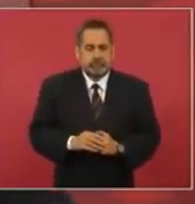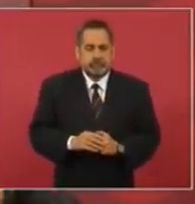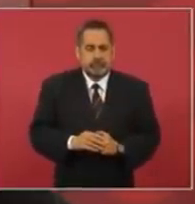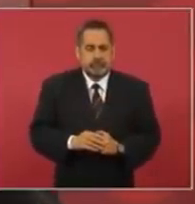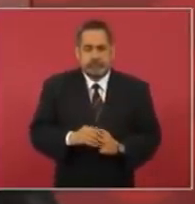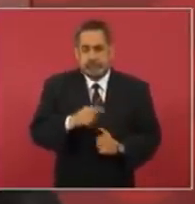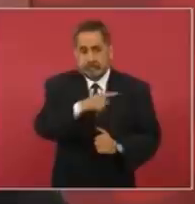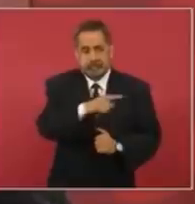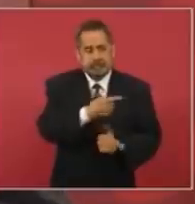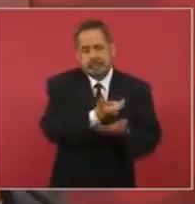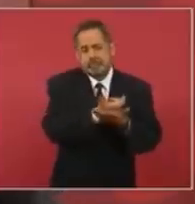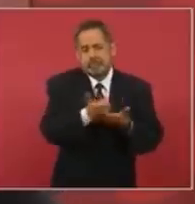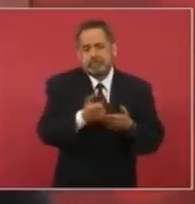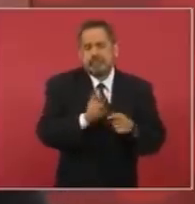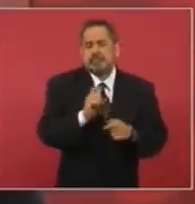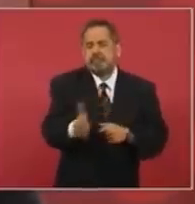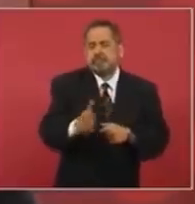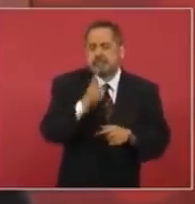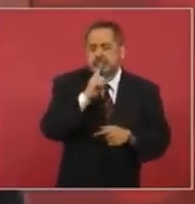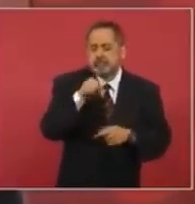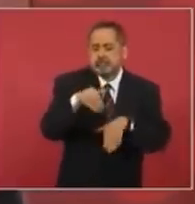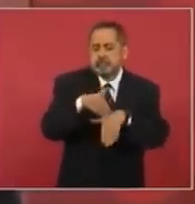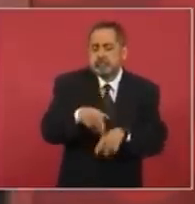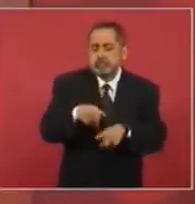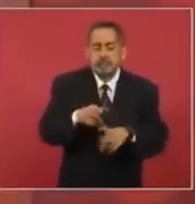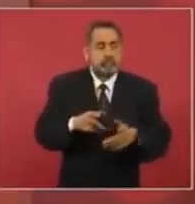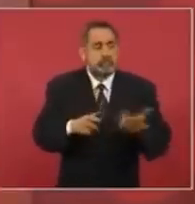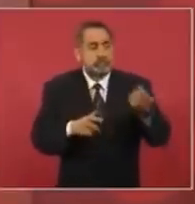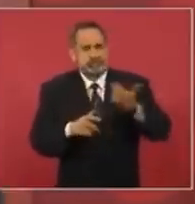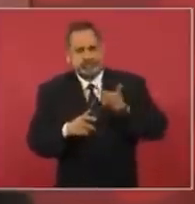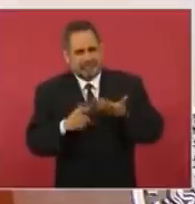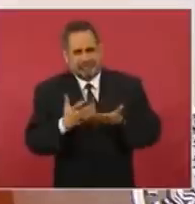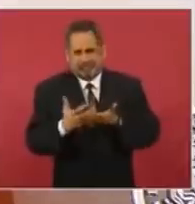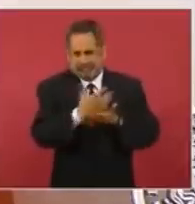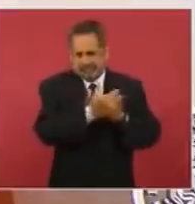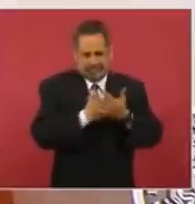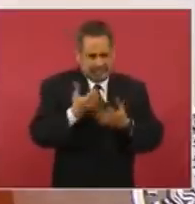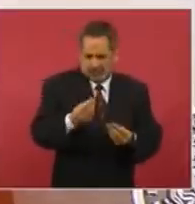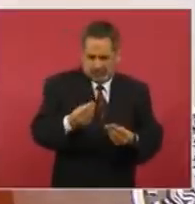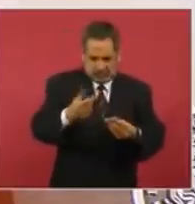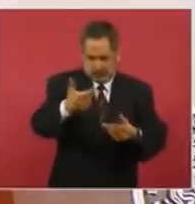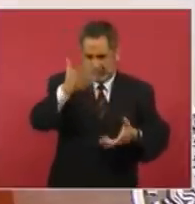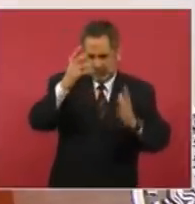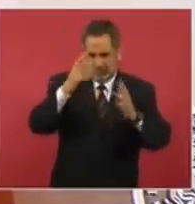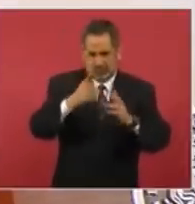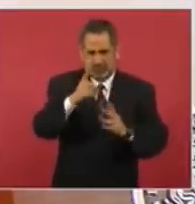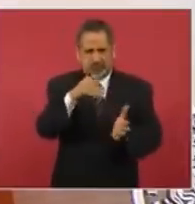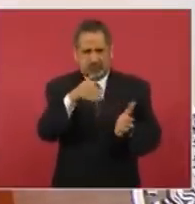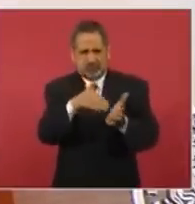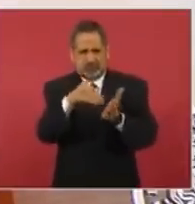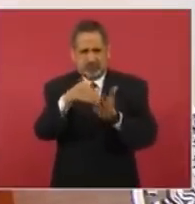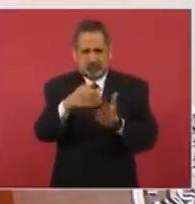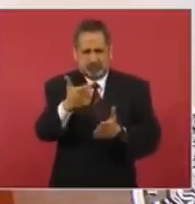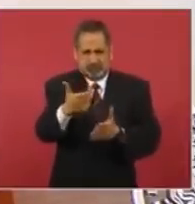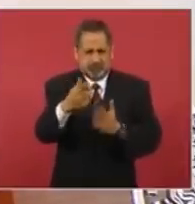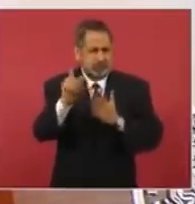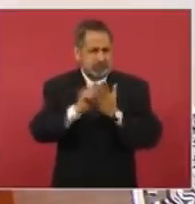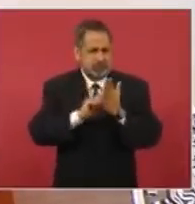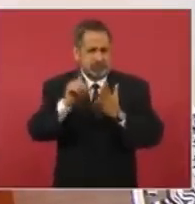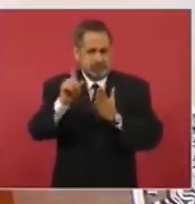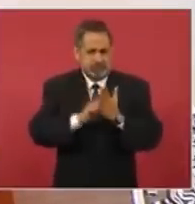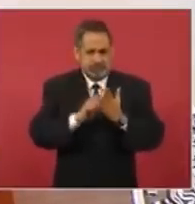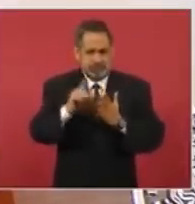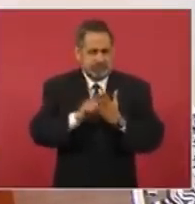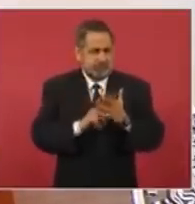Asalariados. Pero estamos hablando de que ganaban hasta un millón de pesos mensuales.